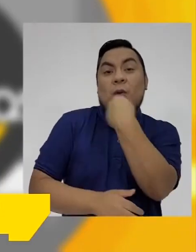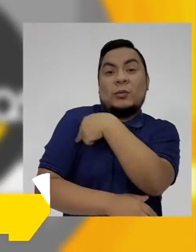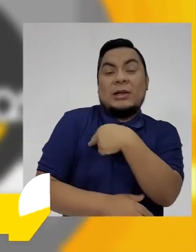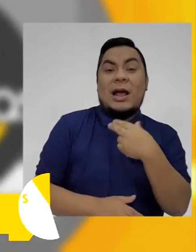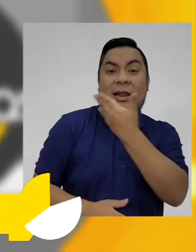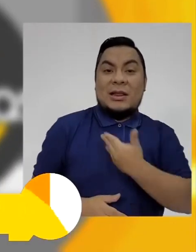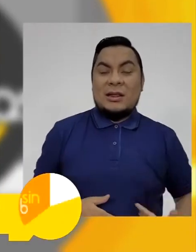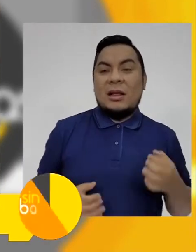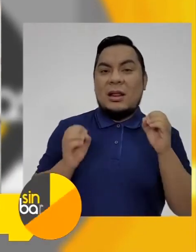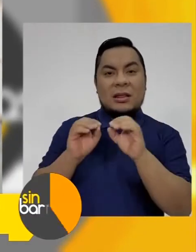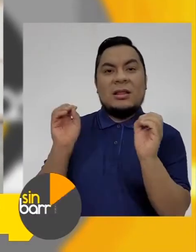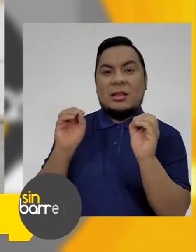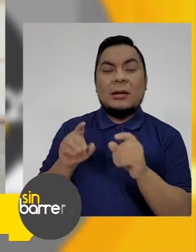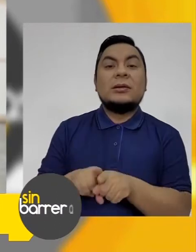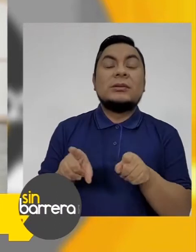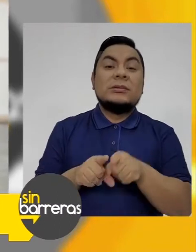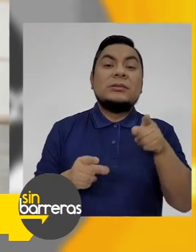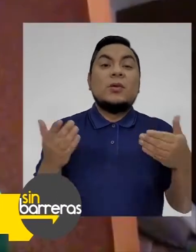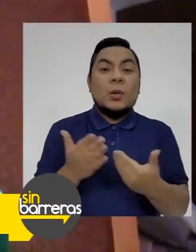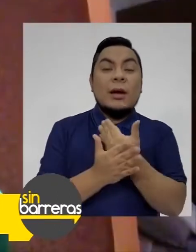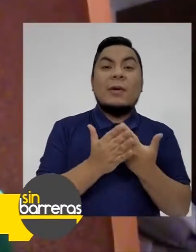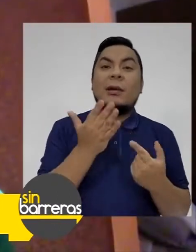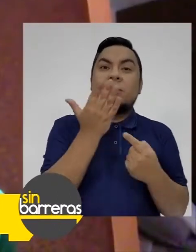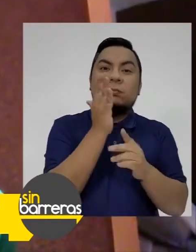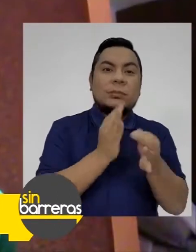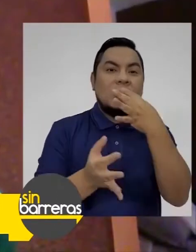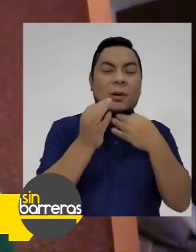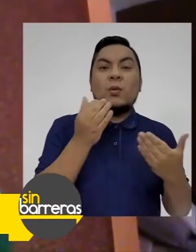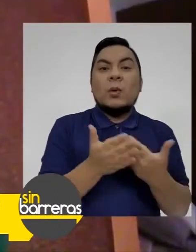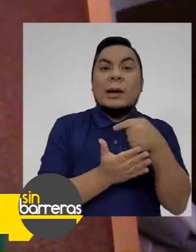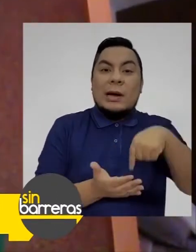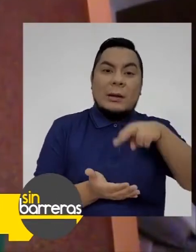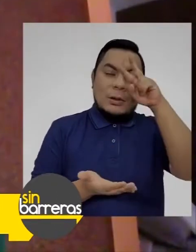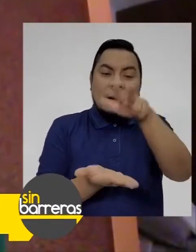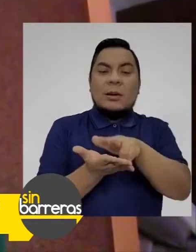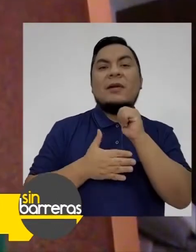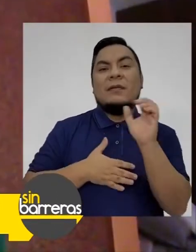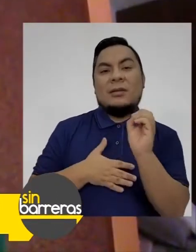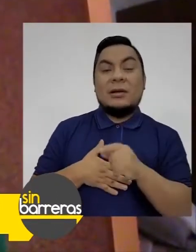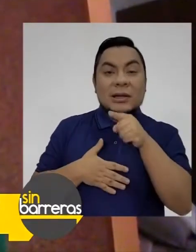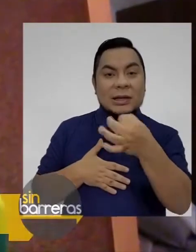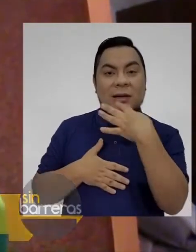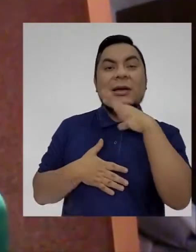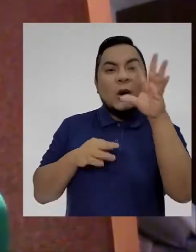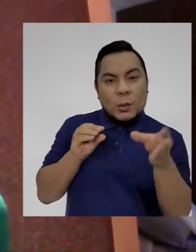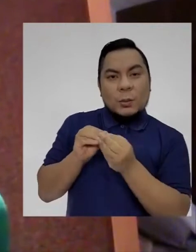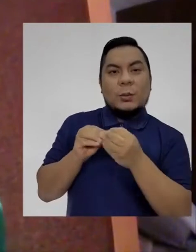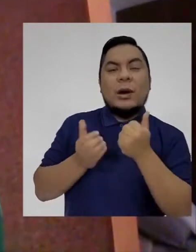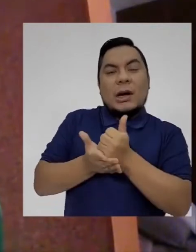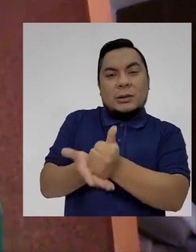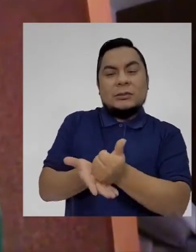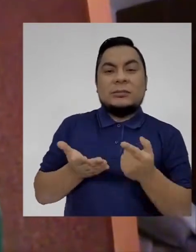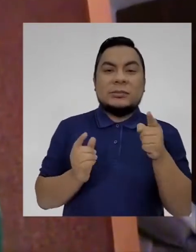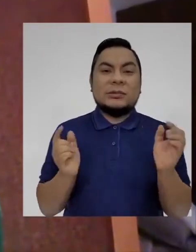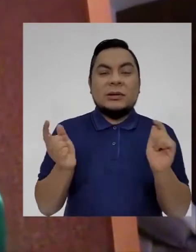y tampoco puede ser los medicamentos de nuevas tecnologías, no los aprueban todavía y son medicamentos que se complementan, no es que